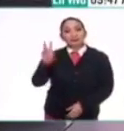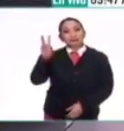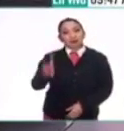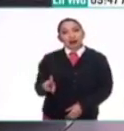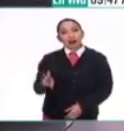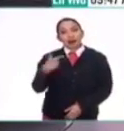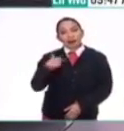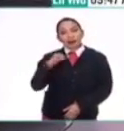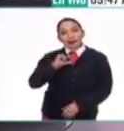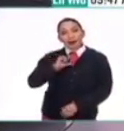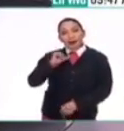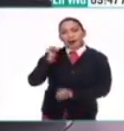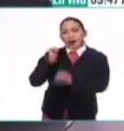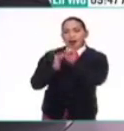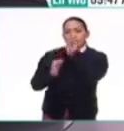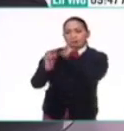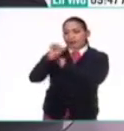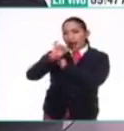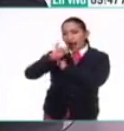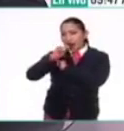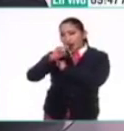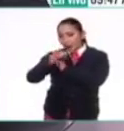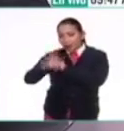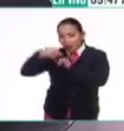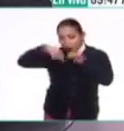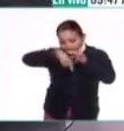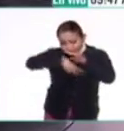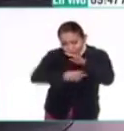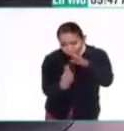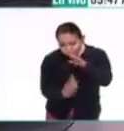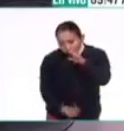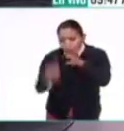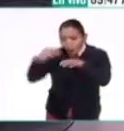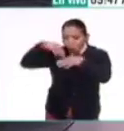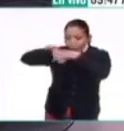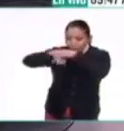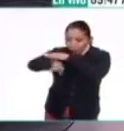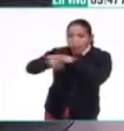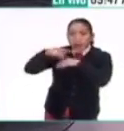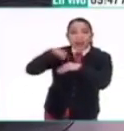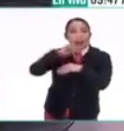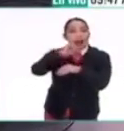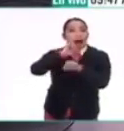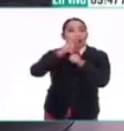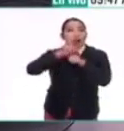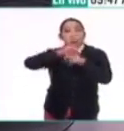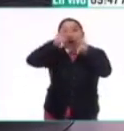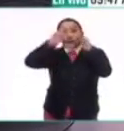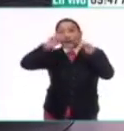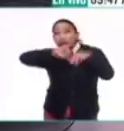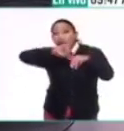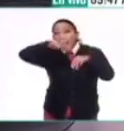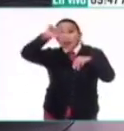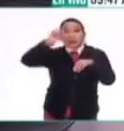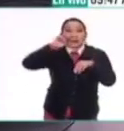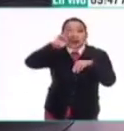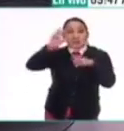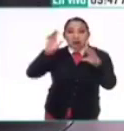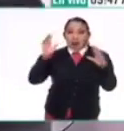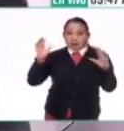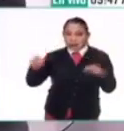una, la arqueología es una. Hay arqueología subacuática, arqueología de cuevas y la arqueología de alta montaña en México es